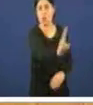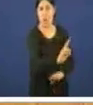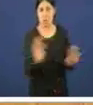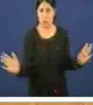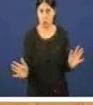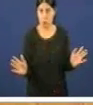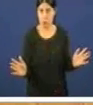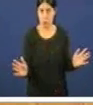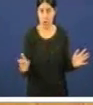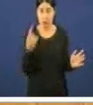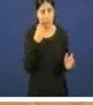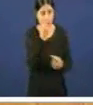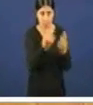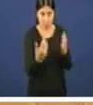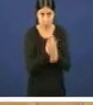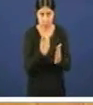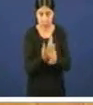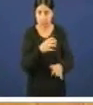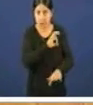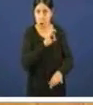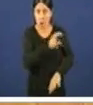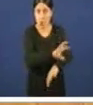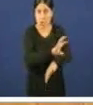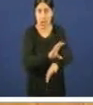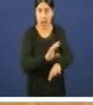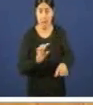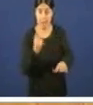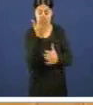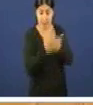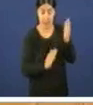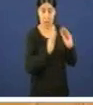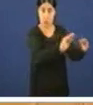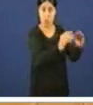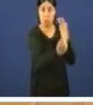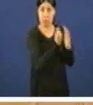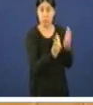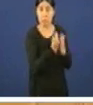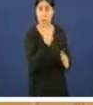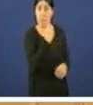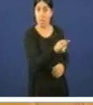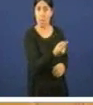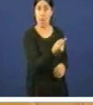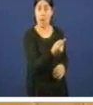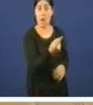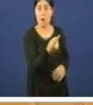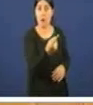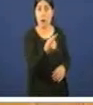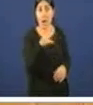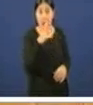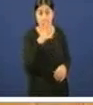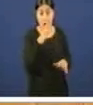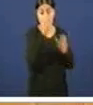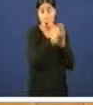que alguén mo explique a señora conselleira na primeira parte da súa intervención dixo que precisamente a